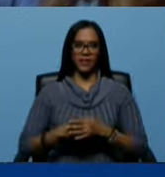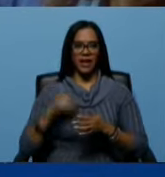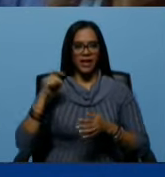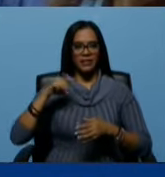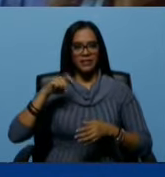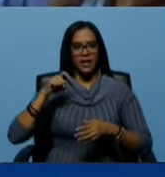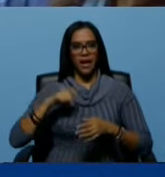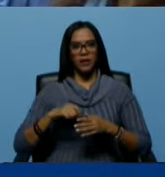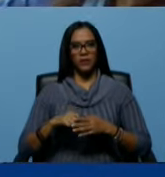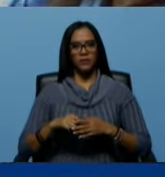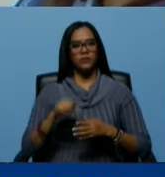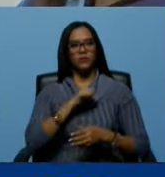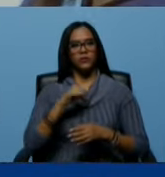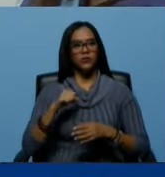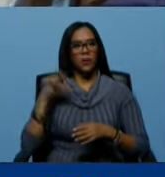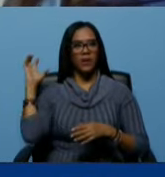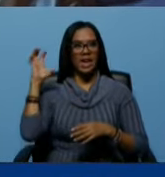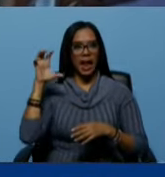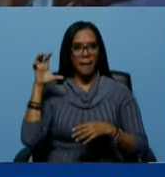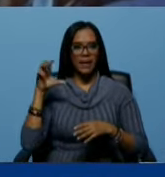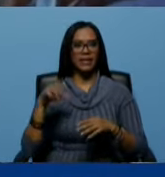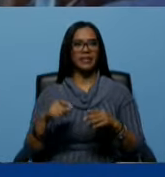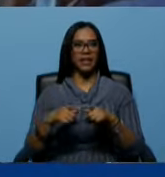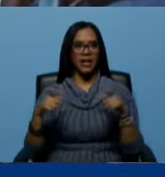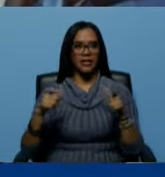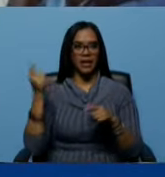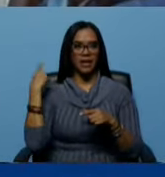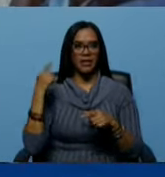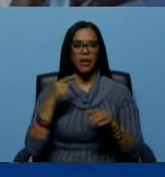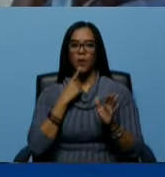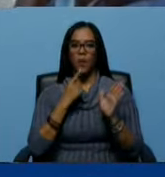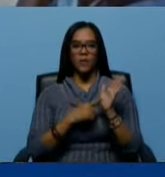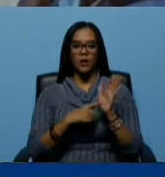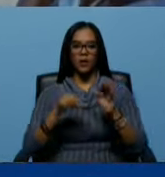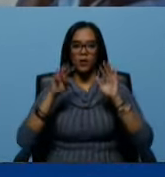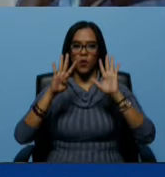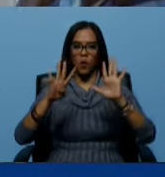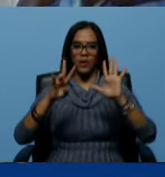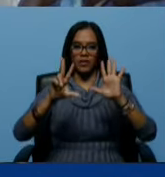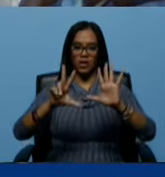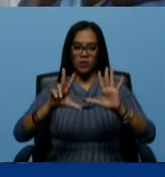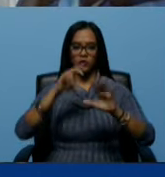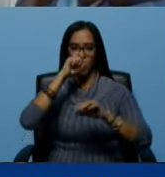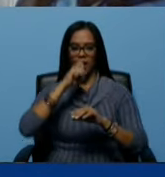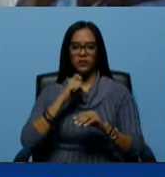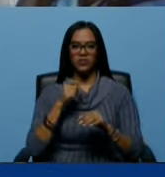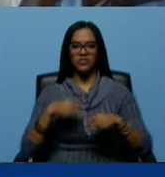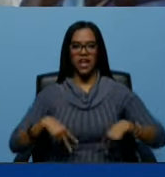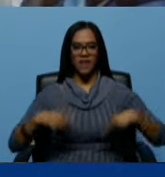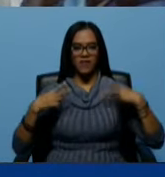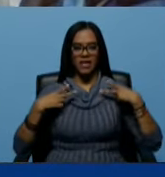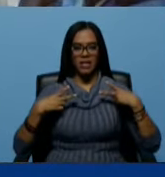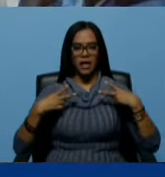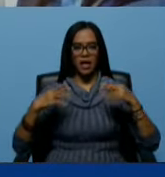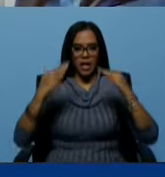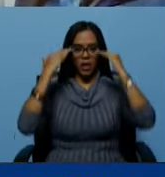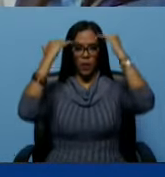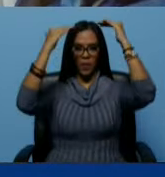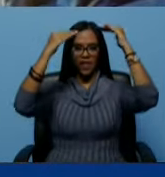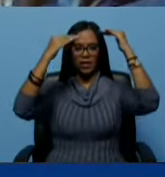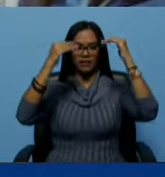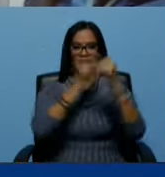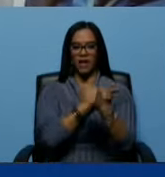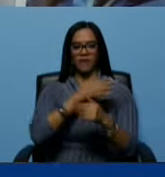Somos la patria grande. Ayer cumplió 98 años de vida el comandante en jefe